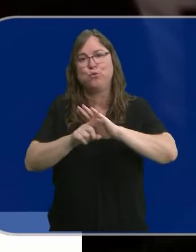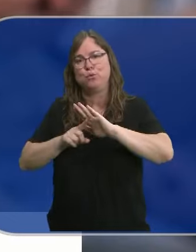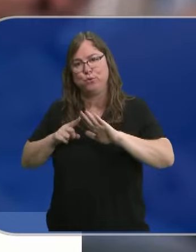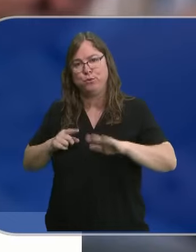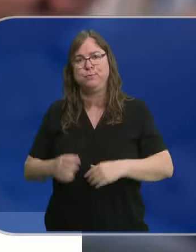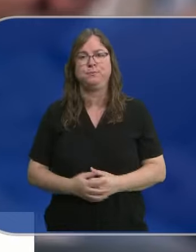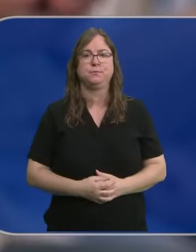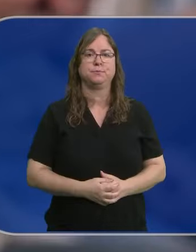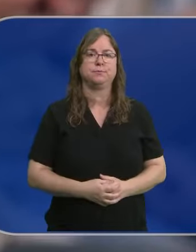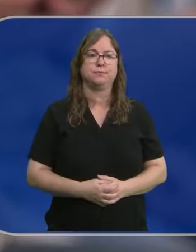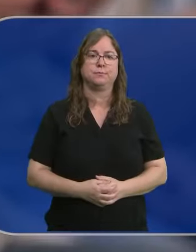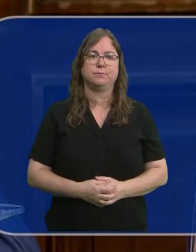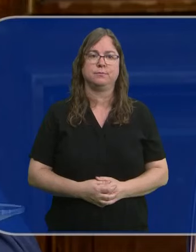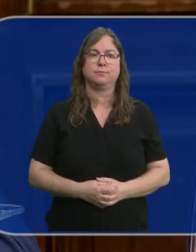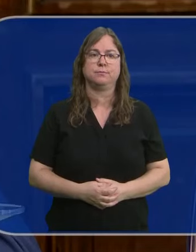derechos.